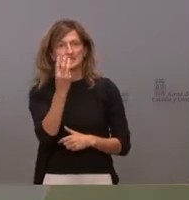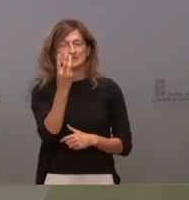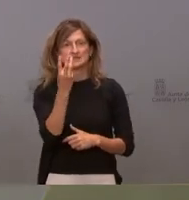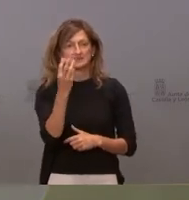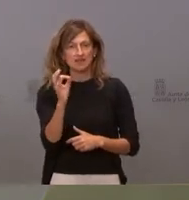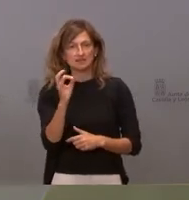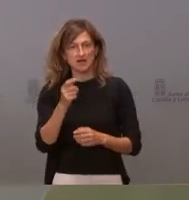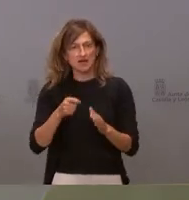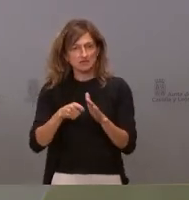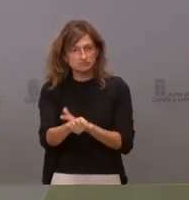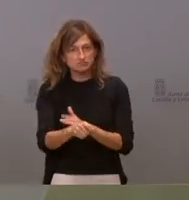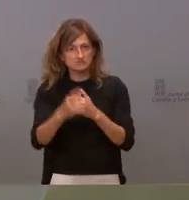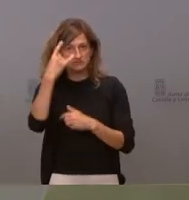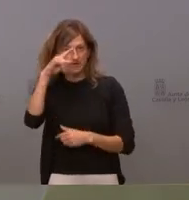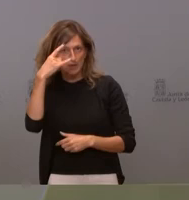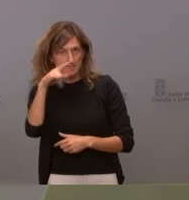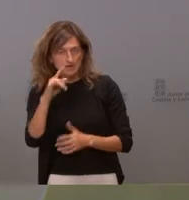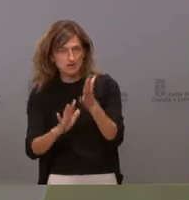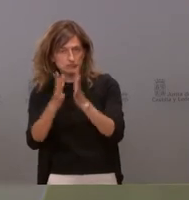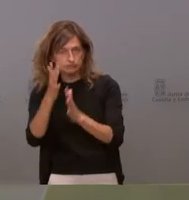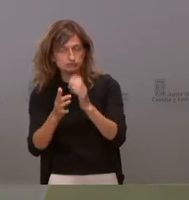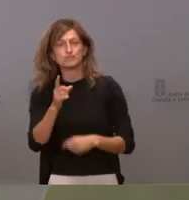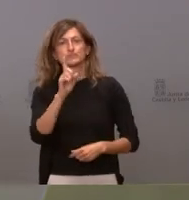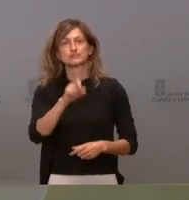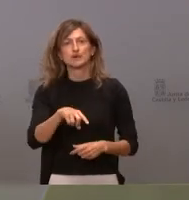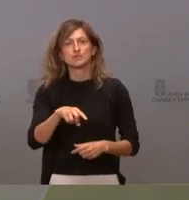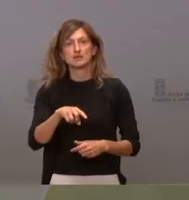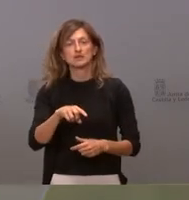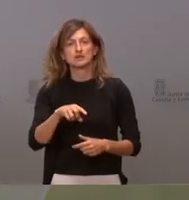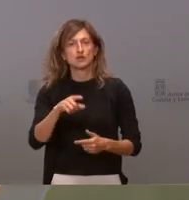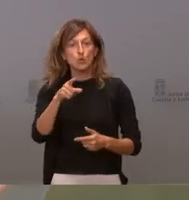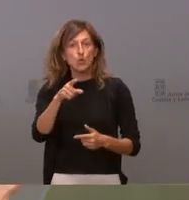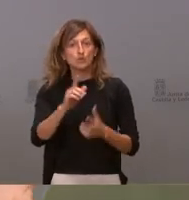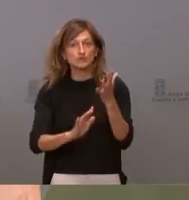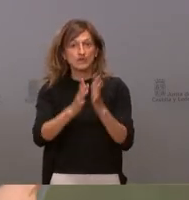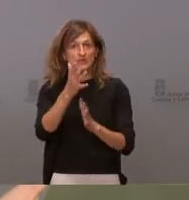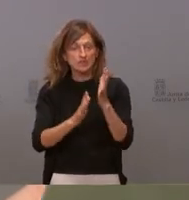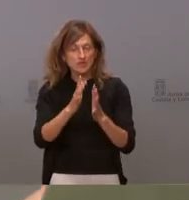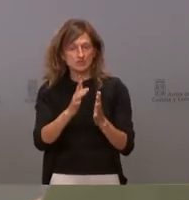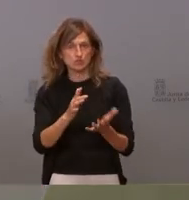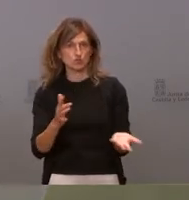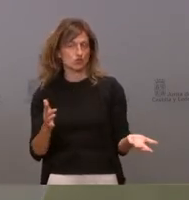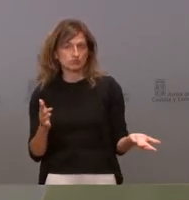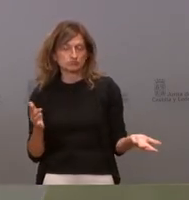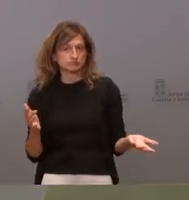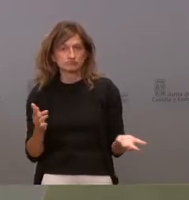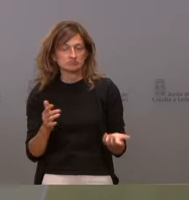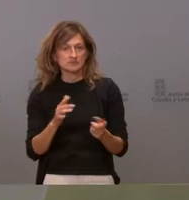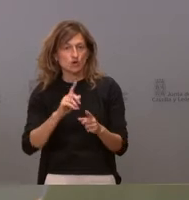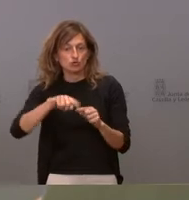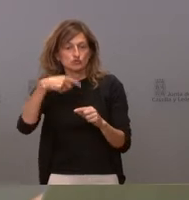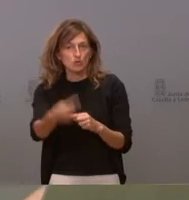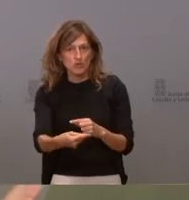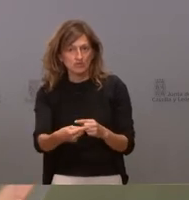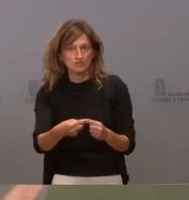intencional en Salamanca, en San Felices de los Gallegos, un incendio forestal buscando unas consecuencias